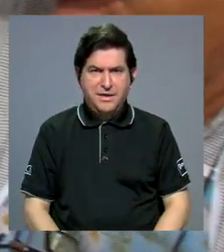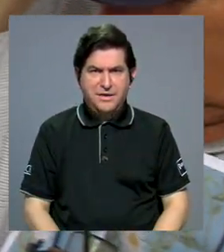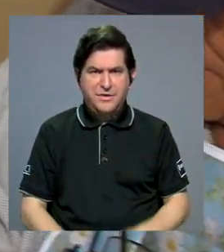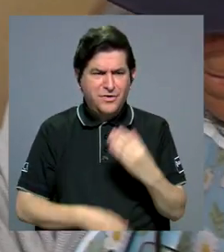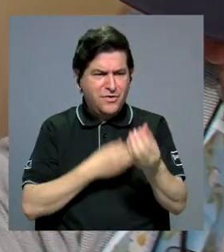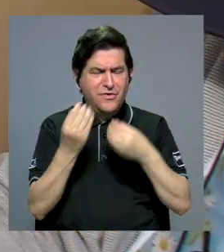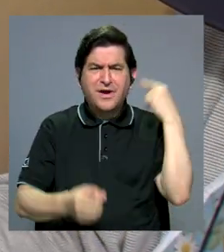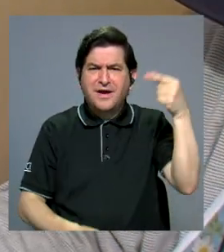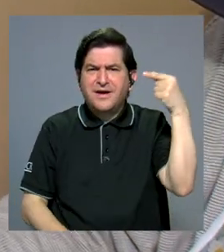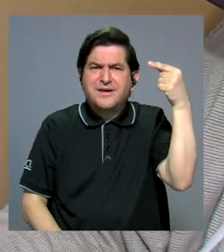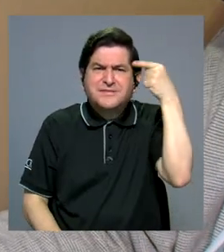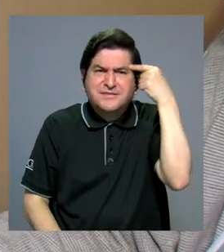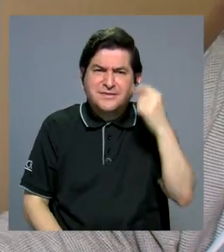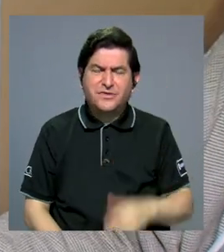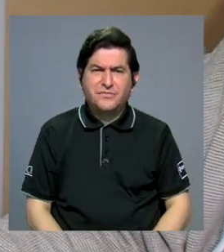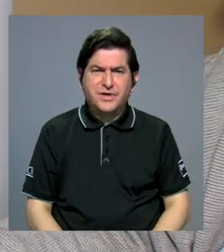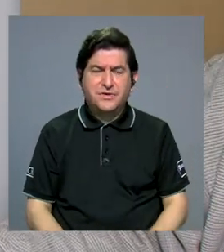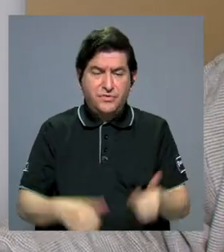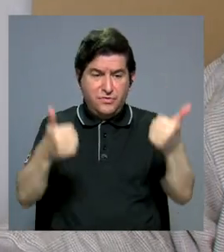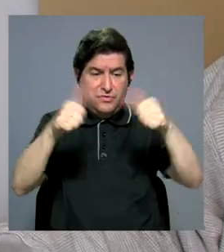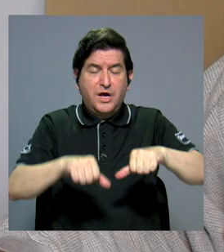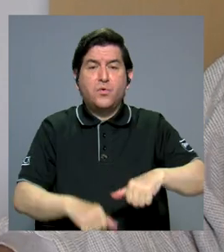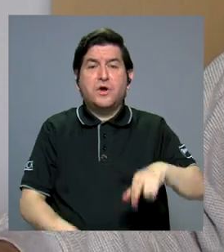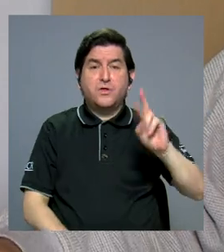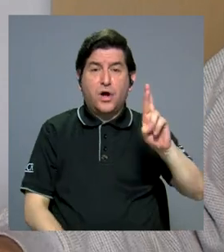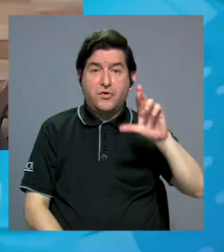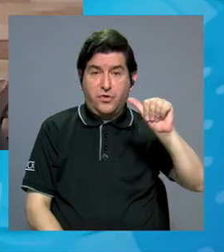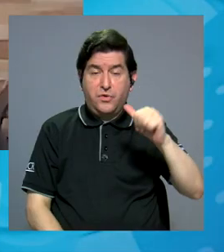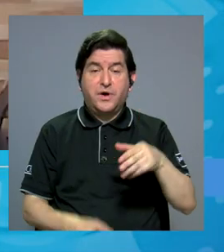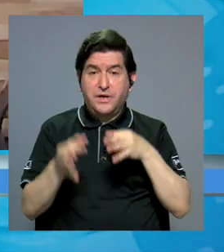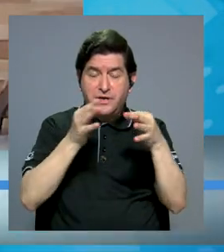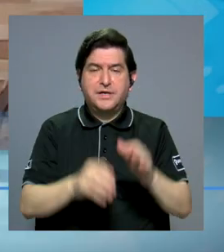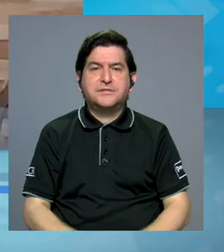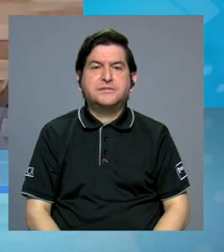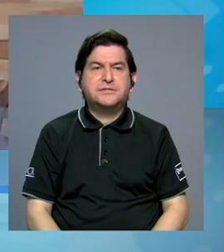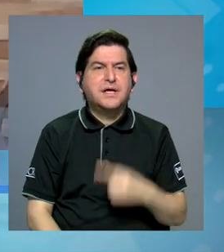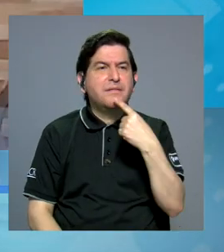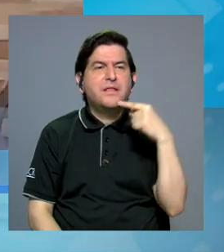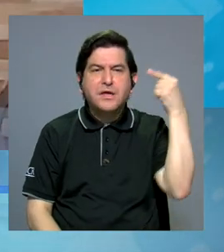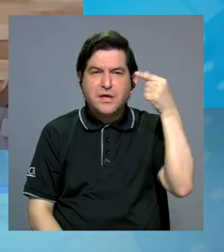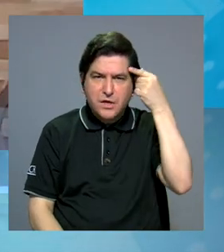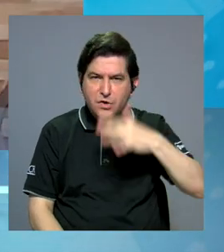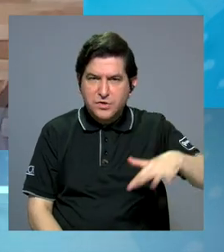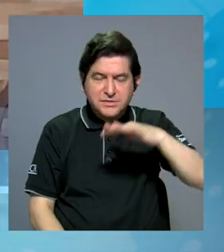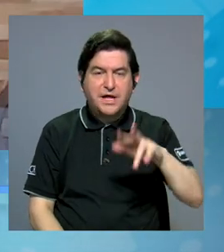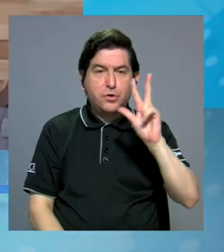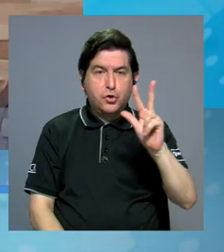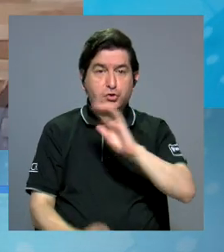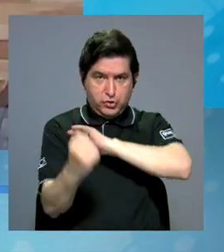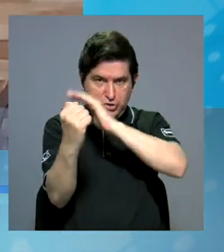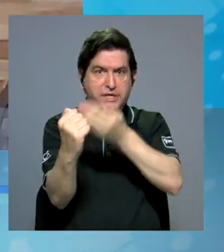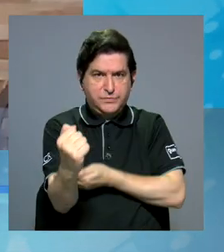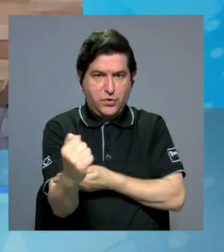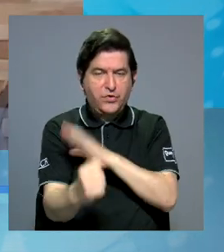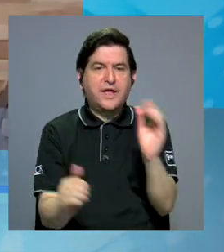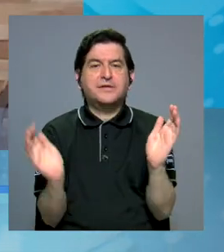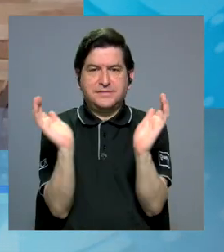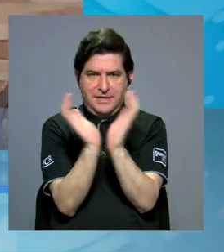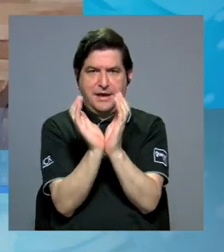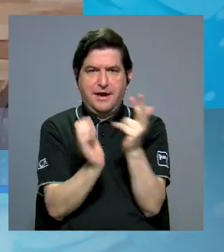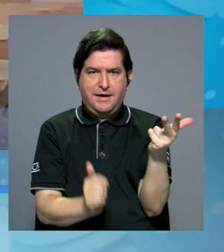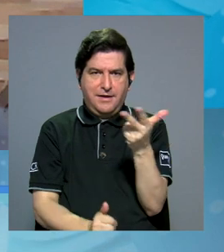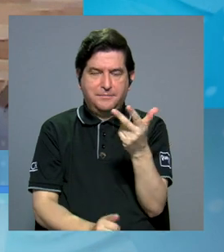debería hacer el Estado? De acuerdo con Arias, lo siguiente. Cuando hablo del Estado, hablo de los tres poderes y la Caja.